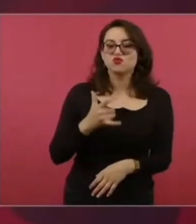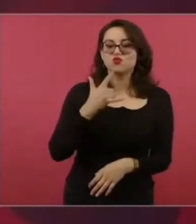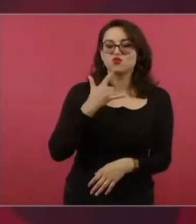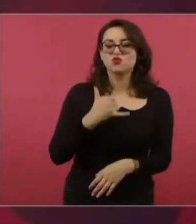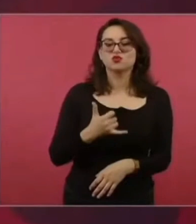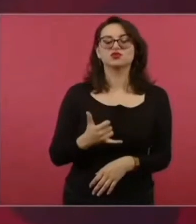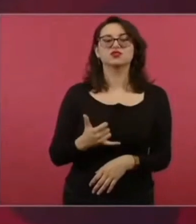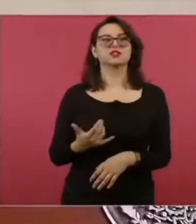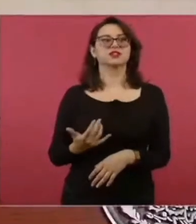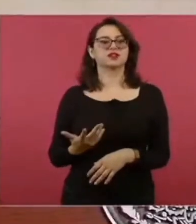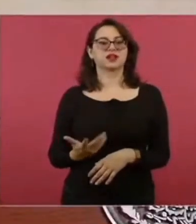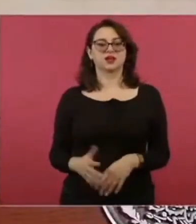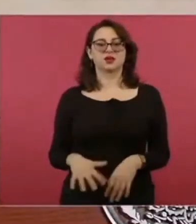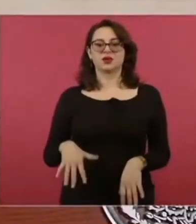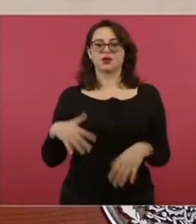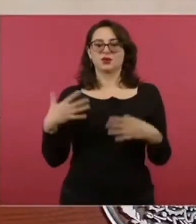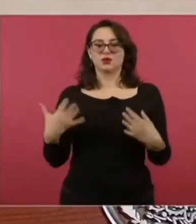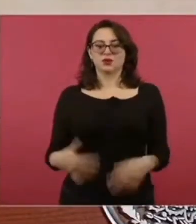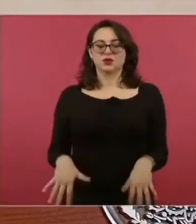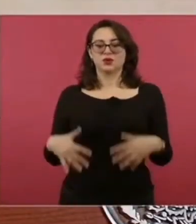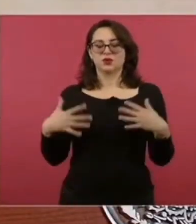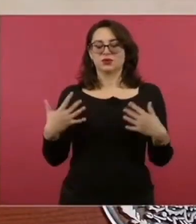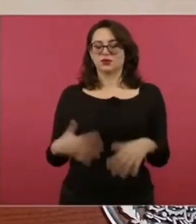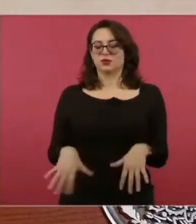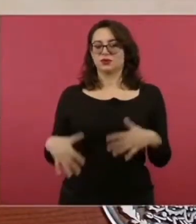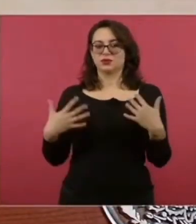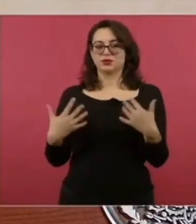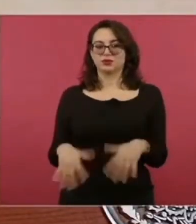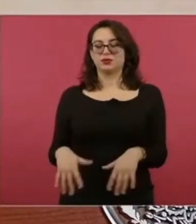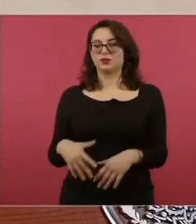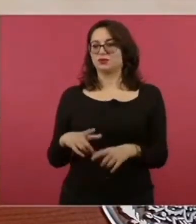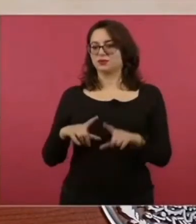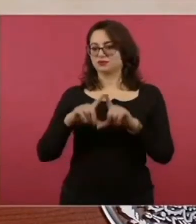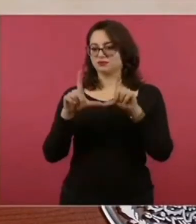sus amplios recursos naturales.